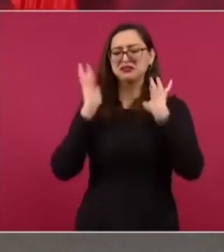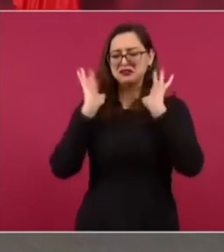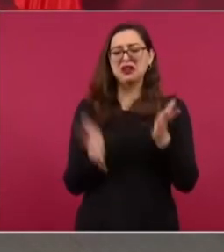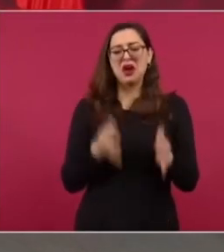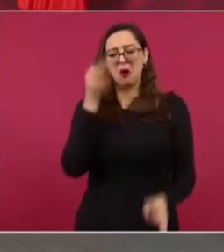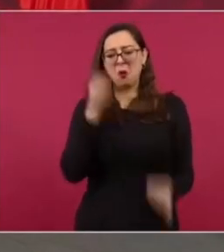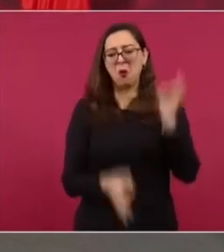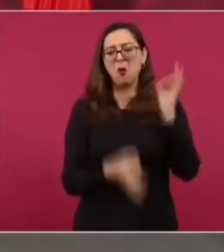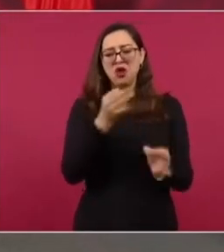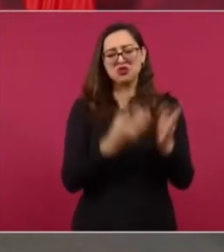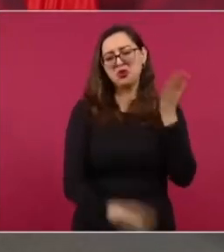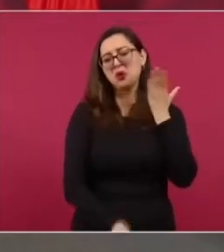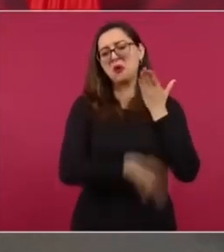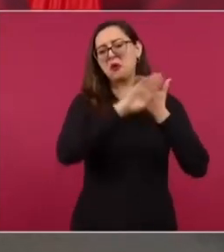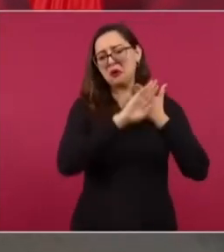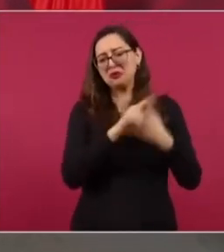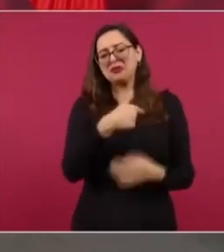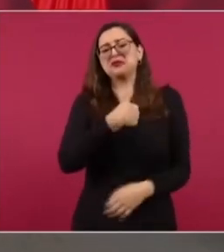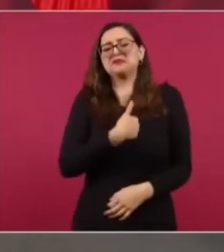no tengo